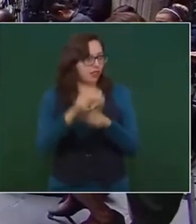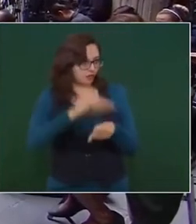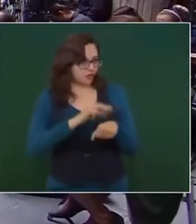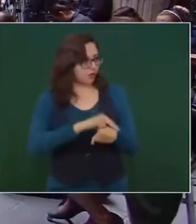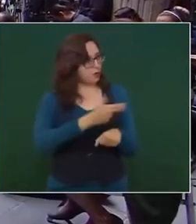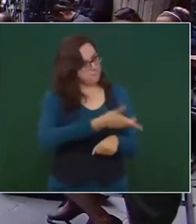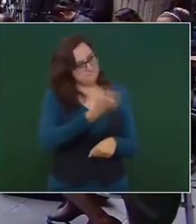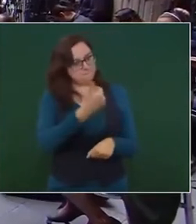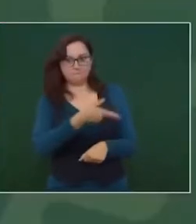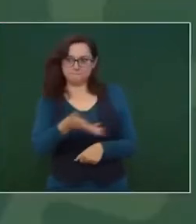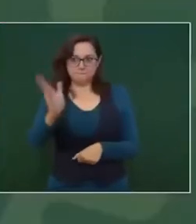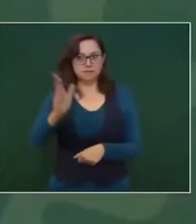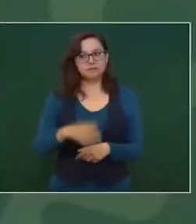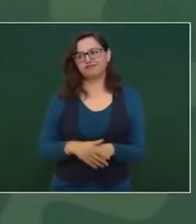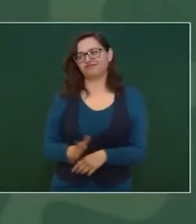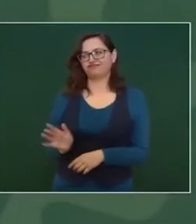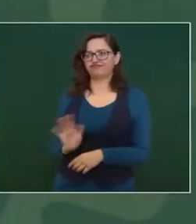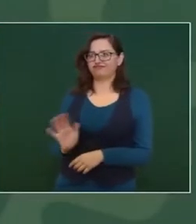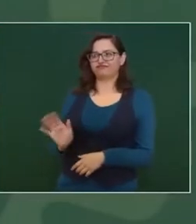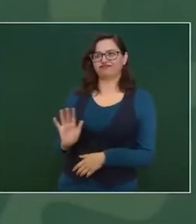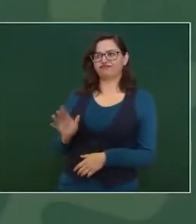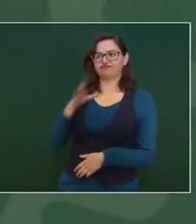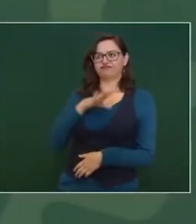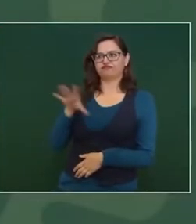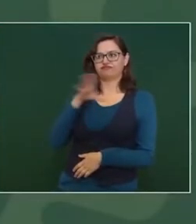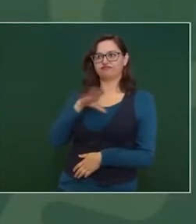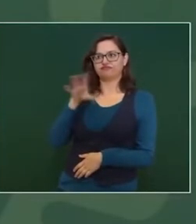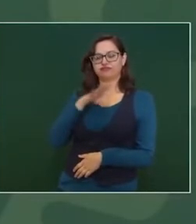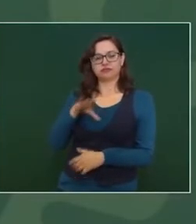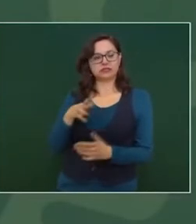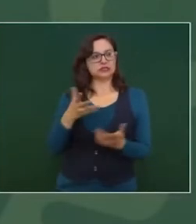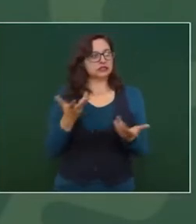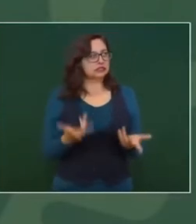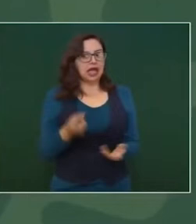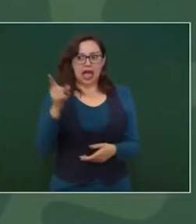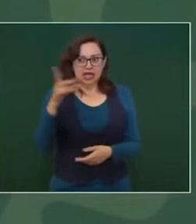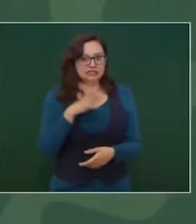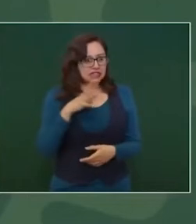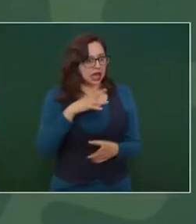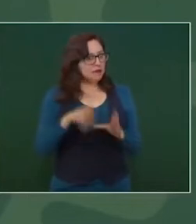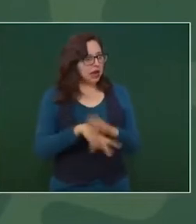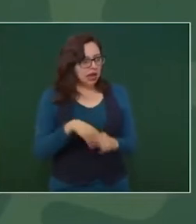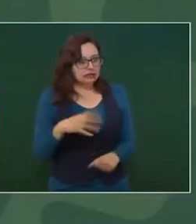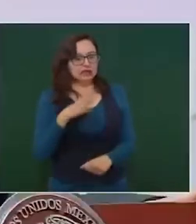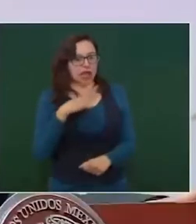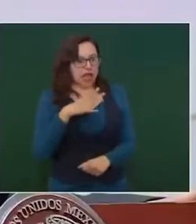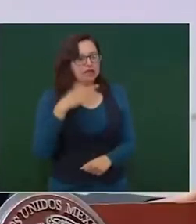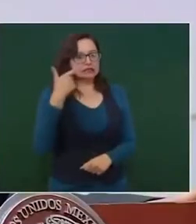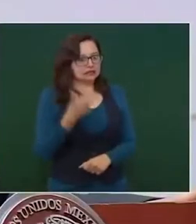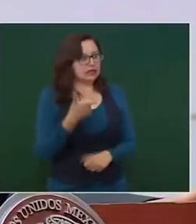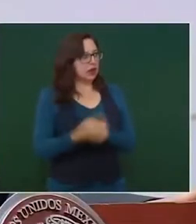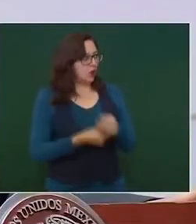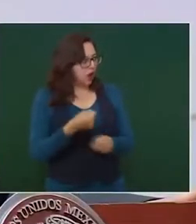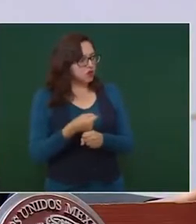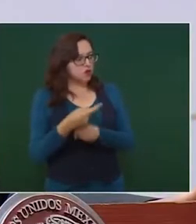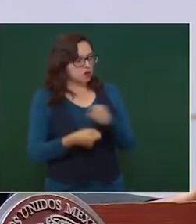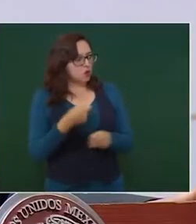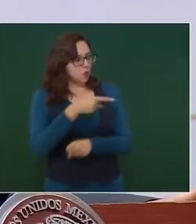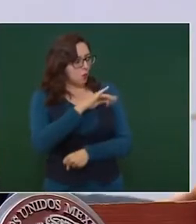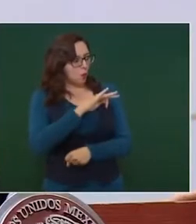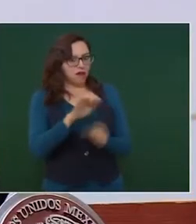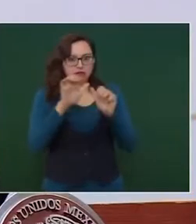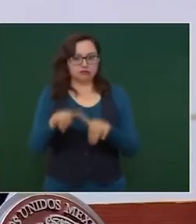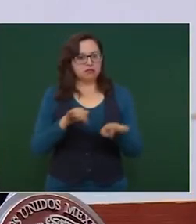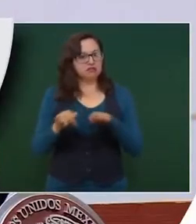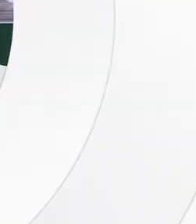generalmente no acude el personal especializado aun cuando las vacantes están ahí presentes año tras año tras año